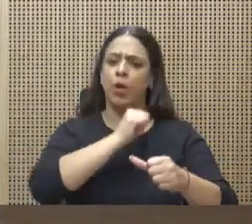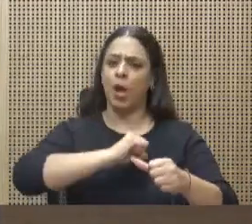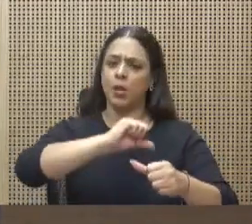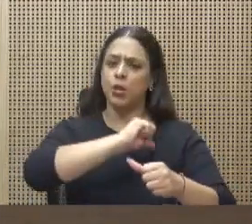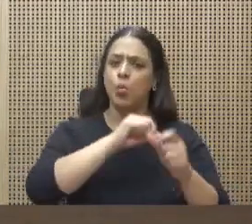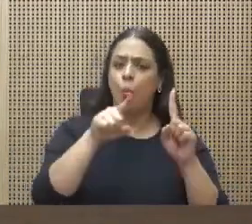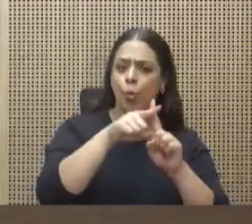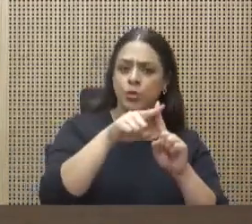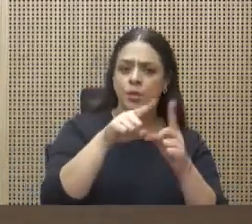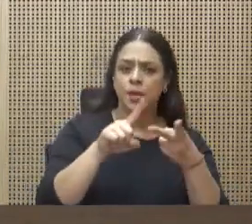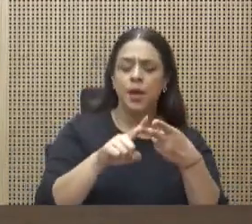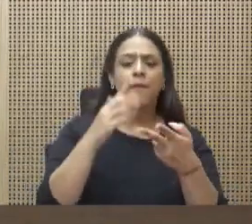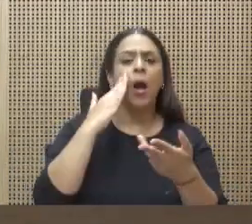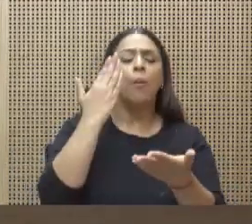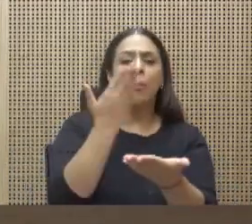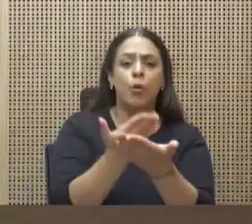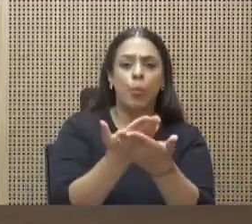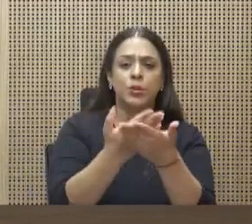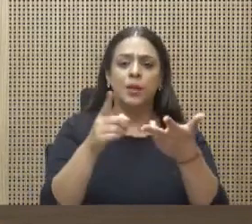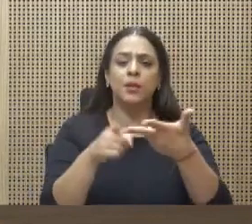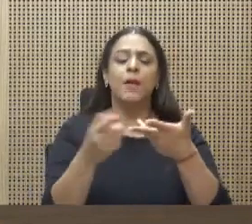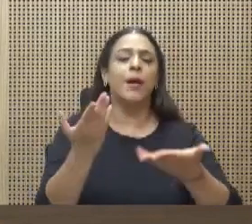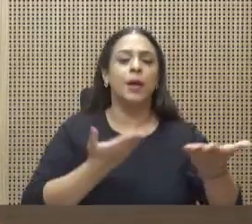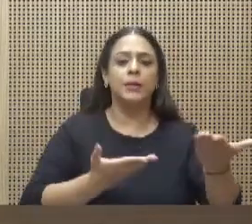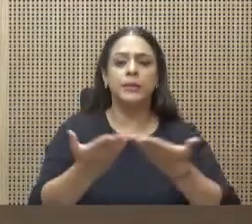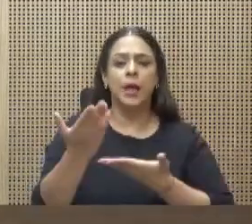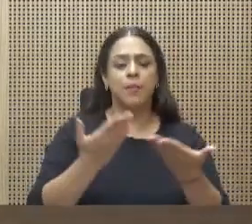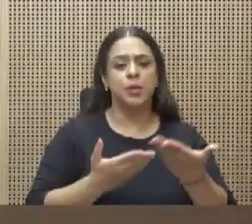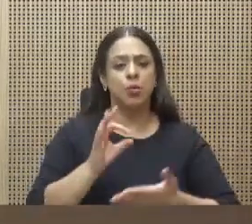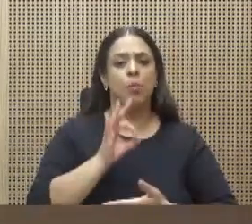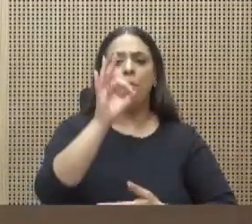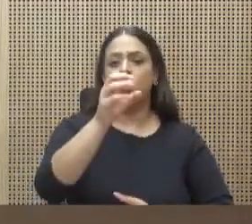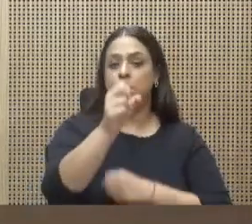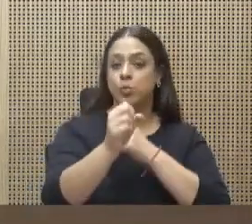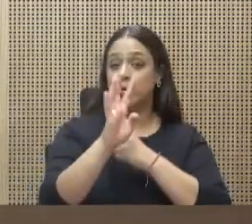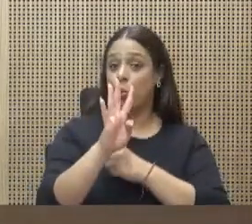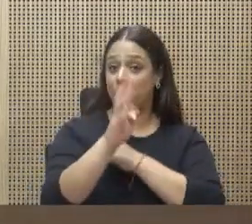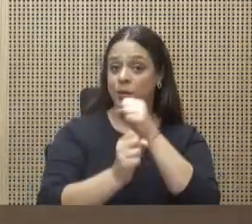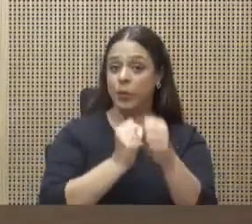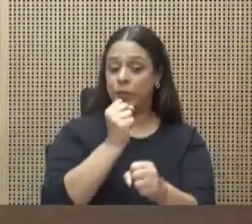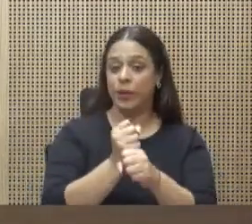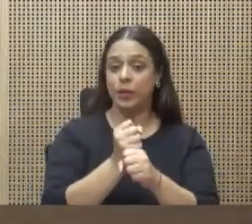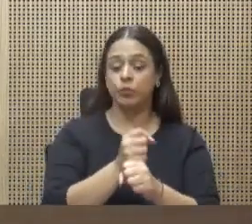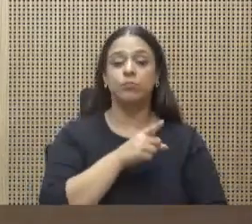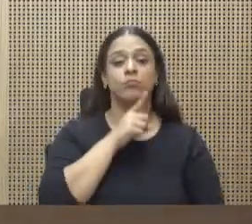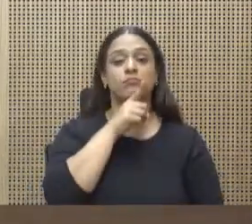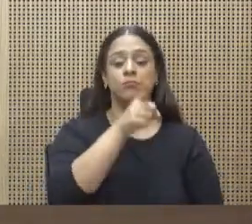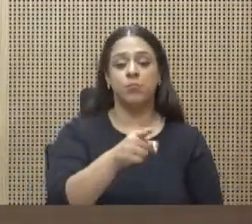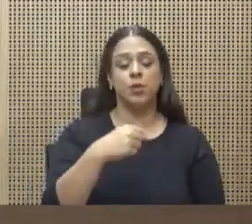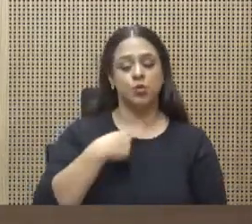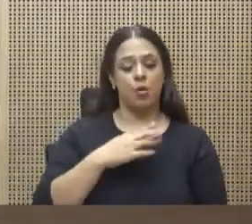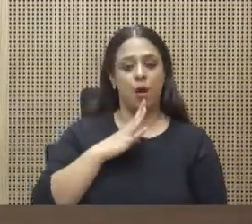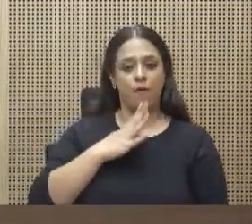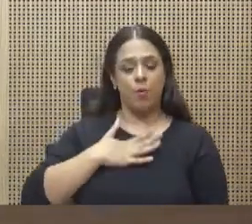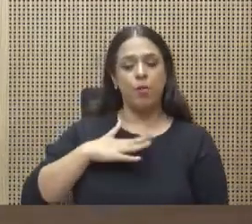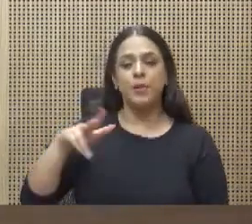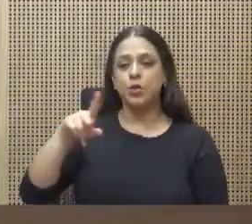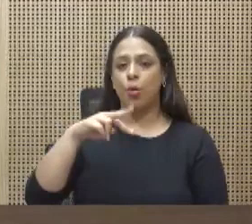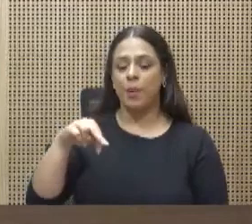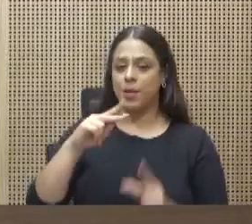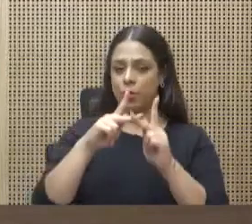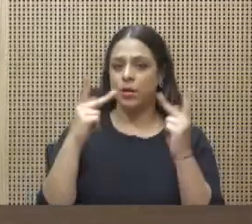servicio durante todos los cuatro años. Ciertamente, y hablo por mis compañeros de bancada, nosotros